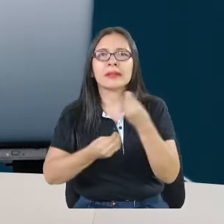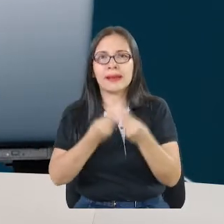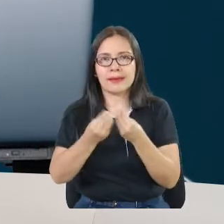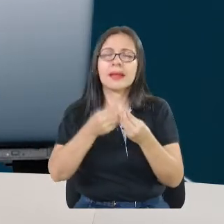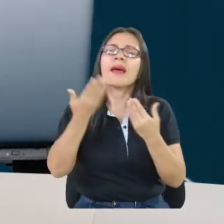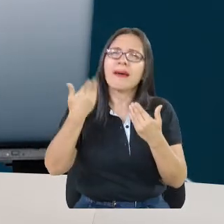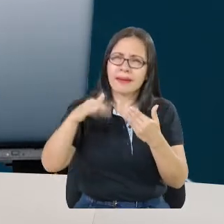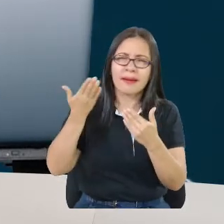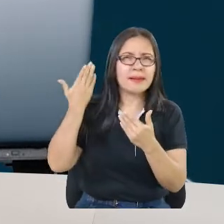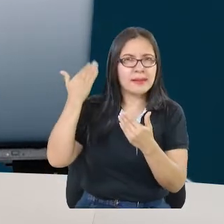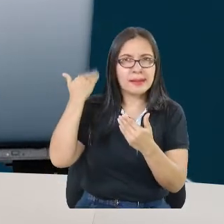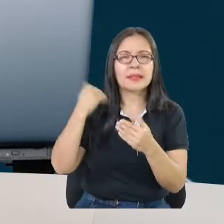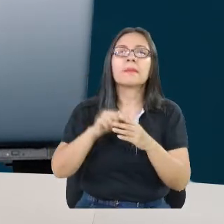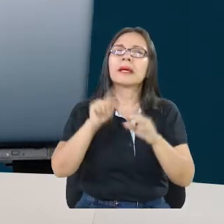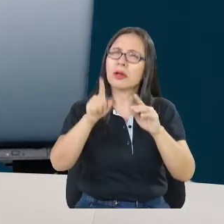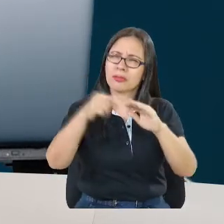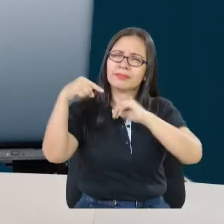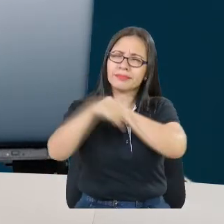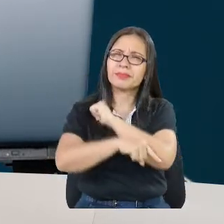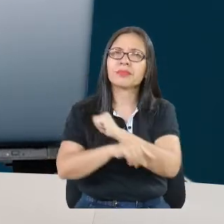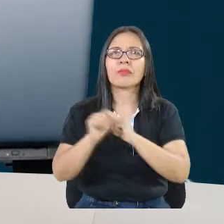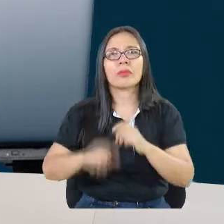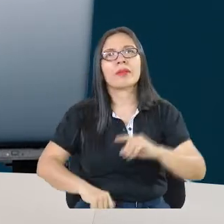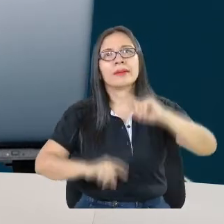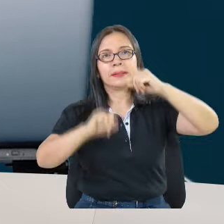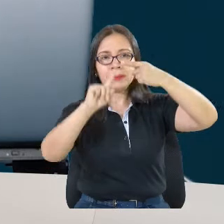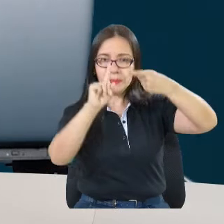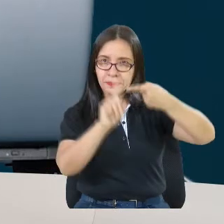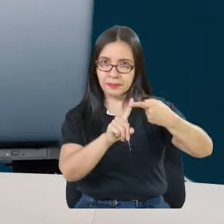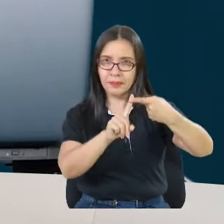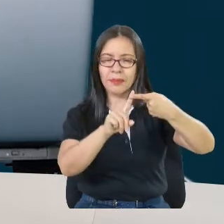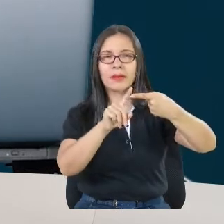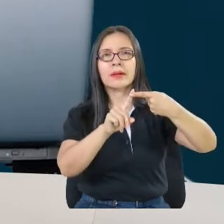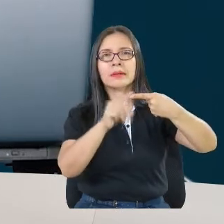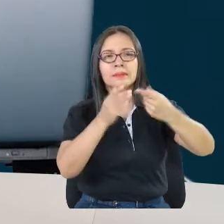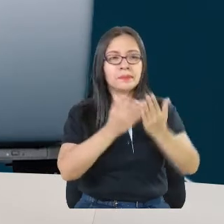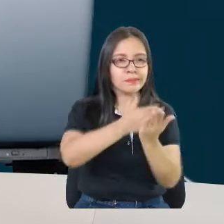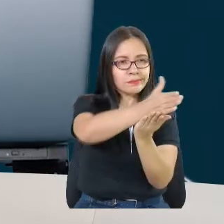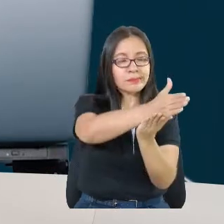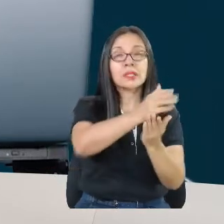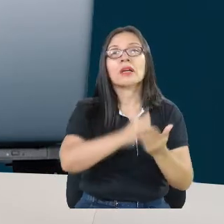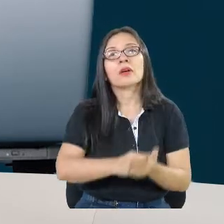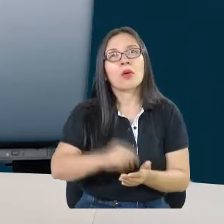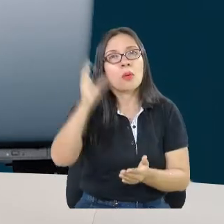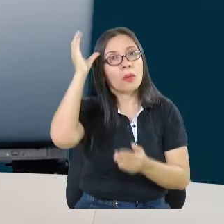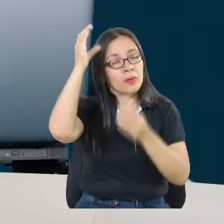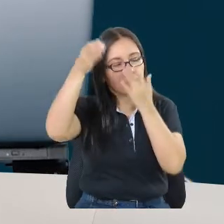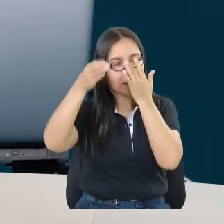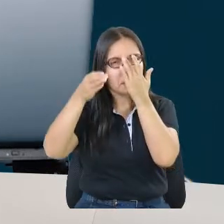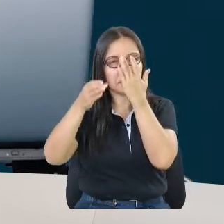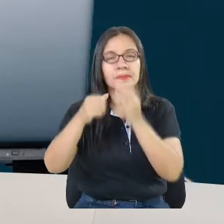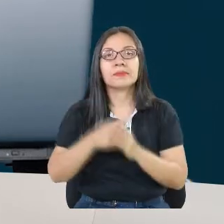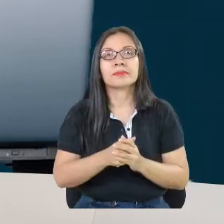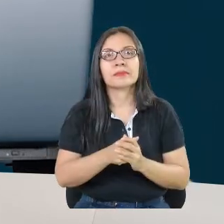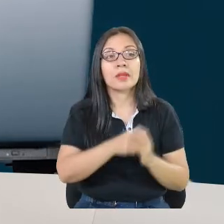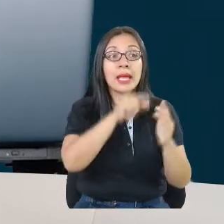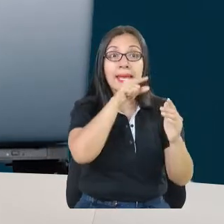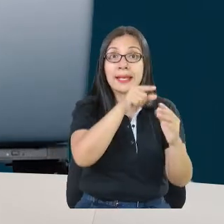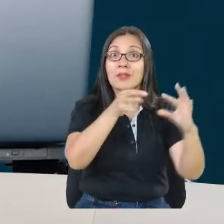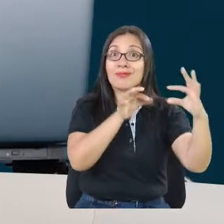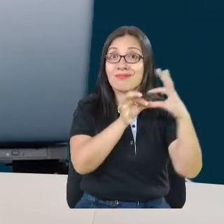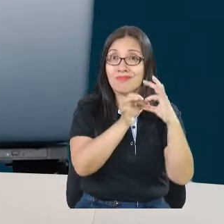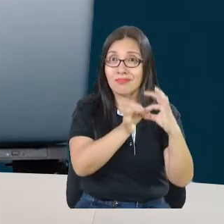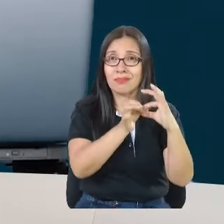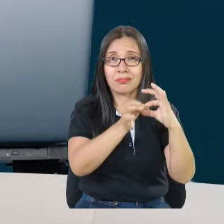voy a detallar un poco más. Entonces tenemos la línea de conocimiento, que es la que va muy ligada al pilar de la ciencia. ¿Y esto qué